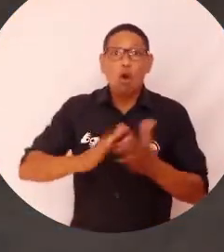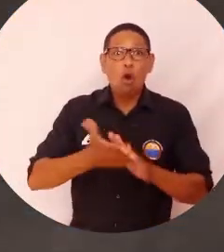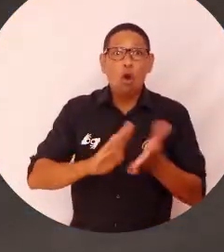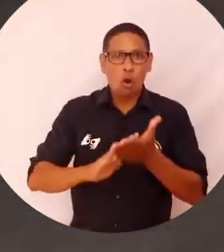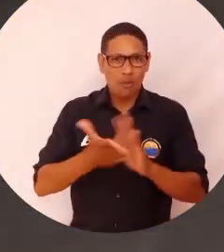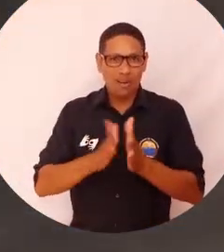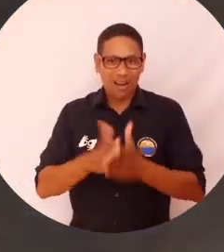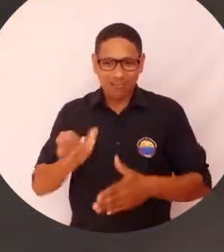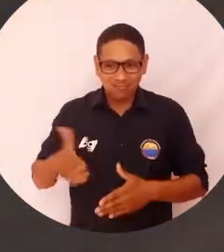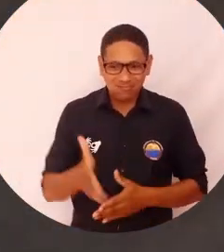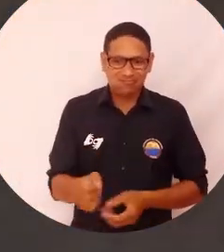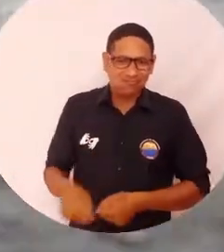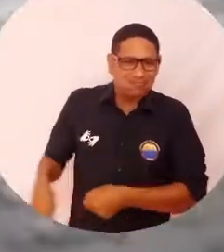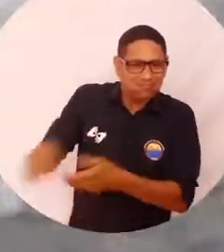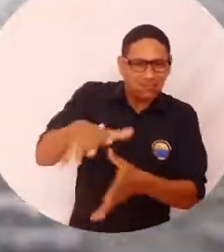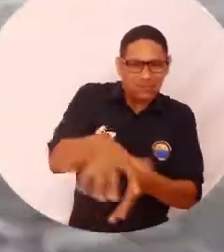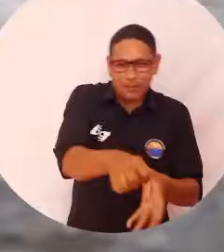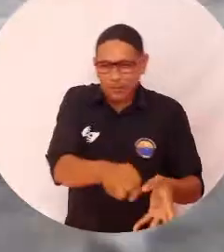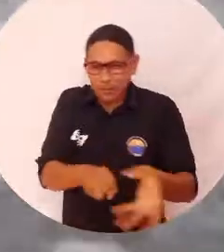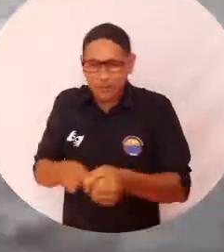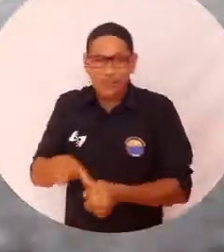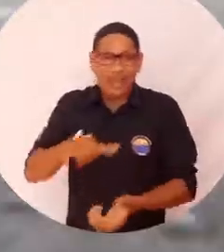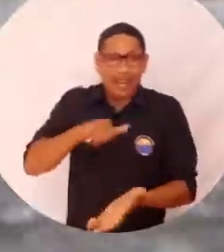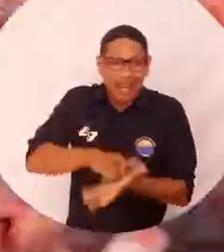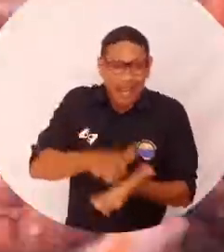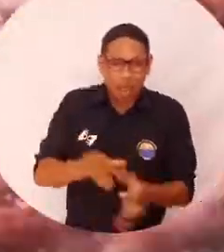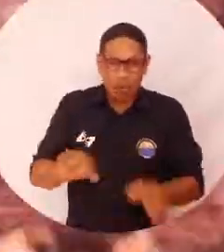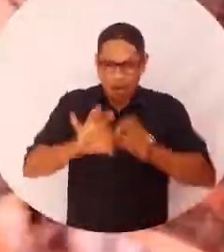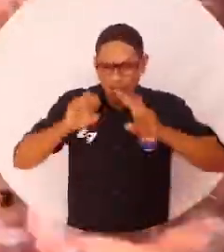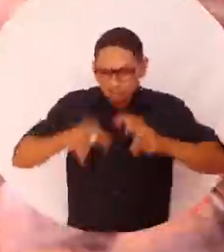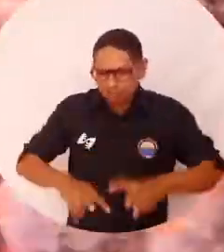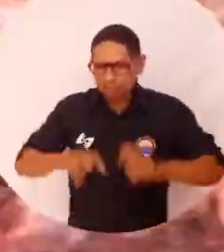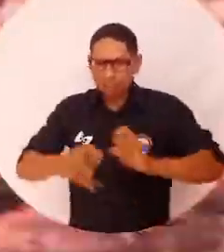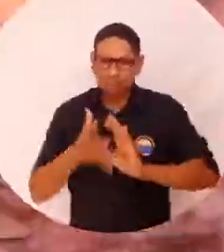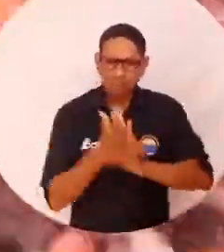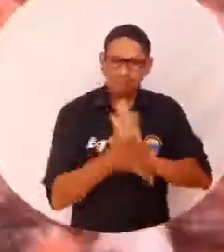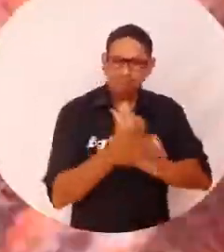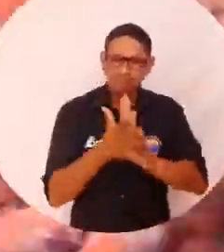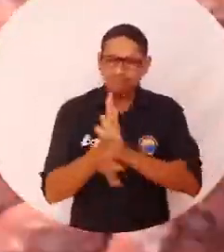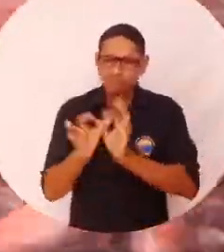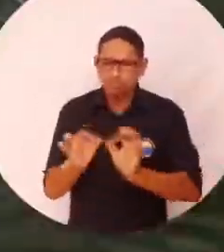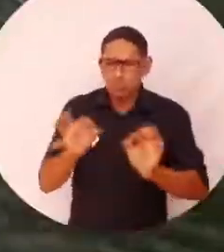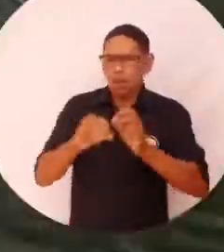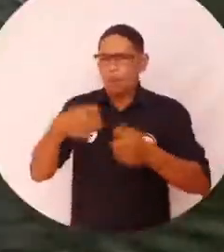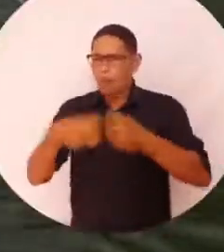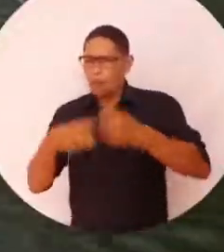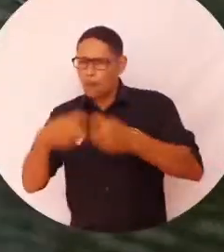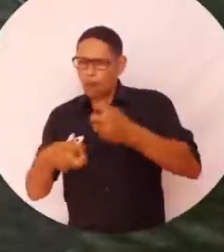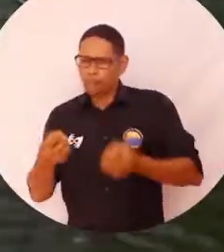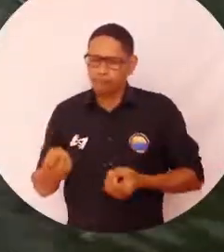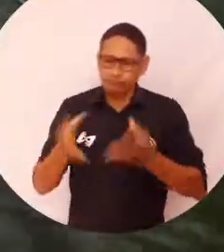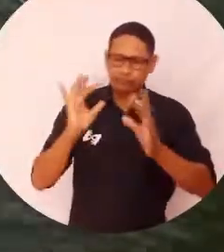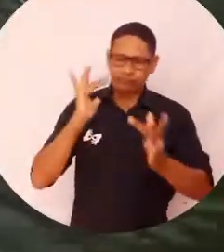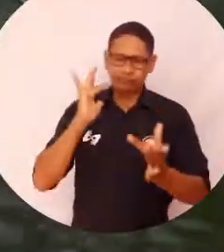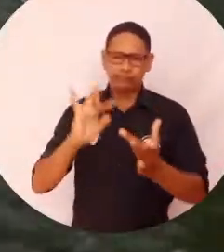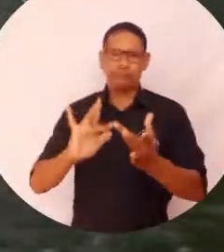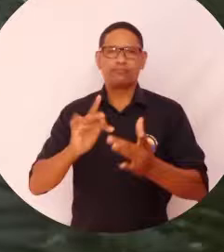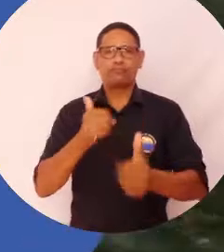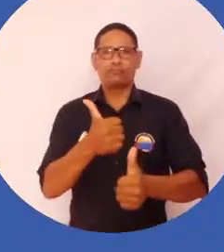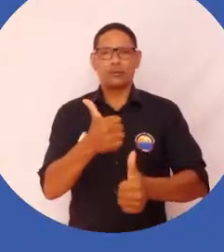comunidades pesqueras del Caribe al producir información indispensable que identificará las soluciones a las dificultades de la acuicultura.